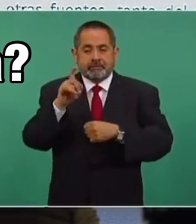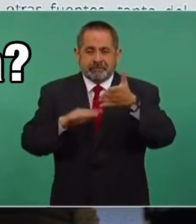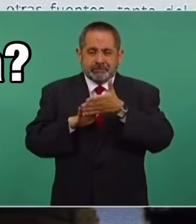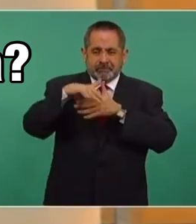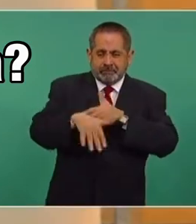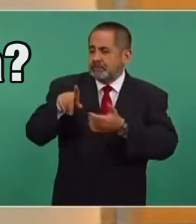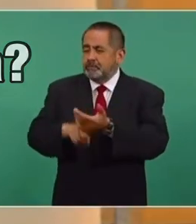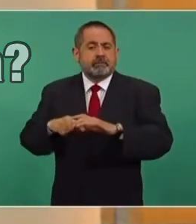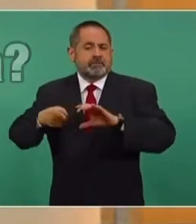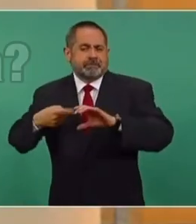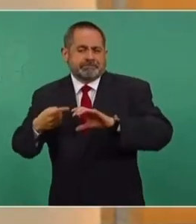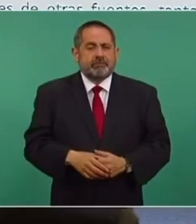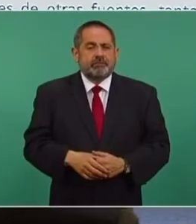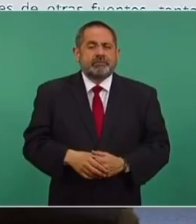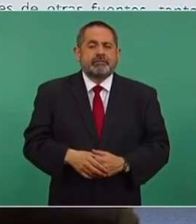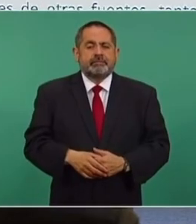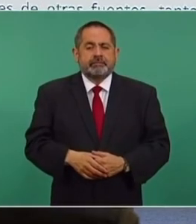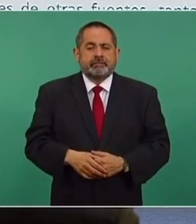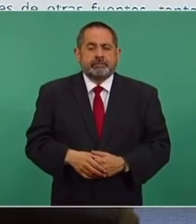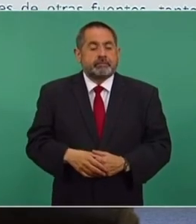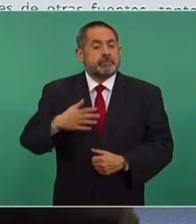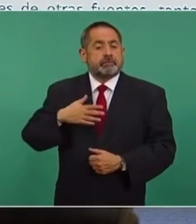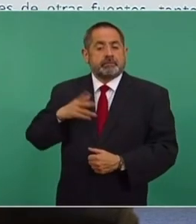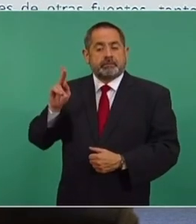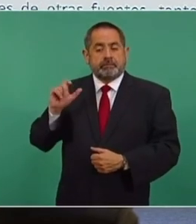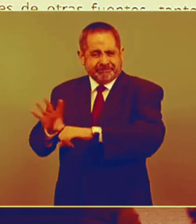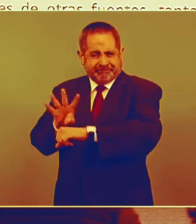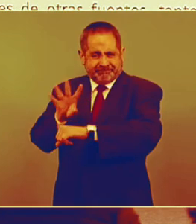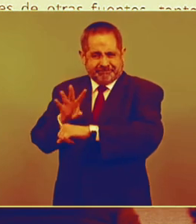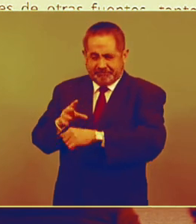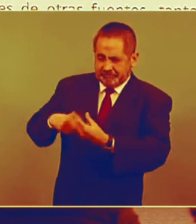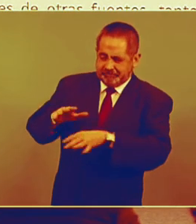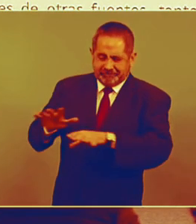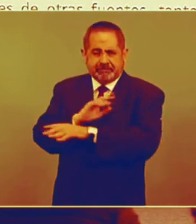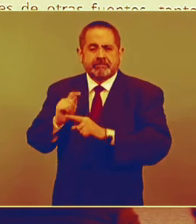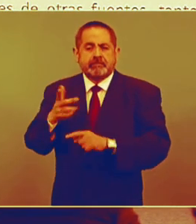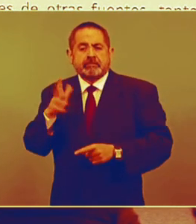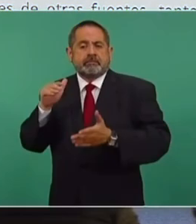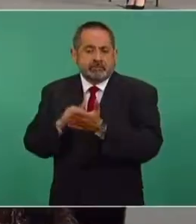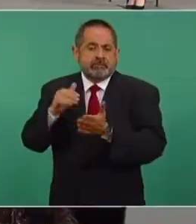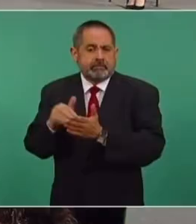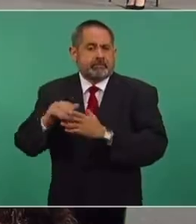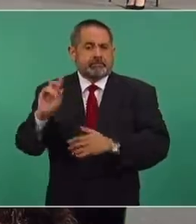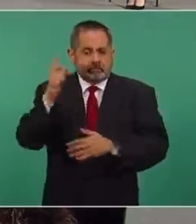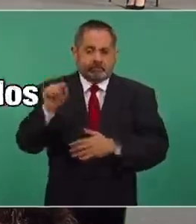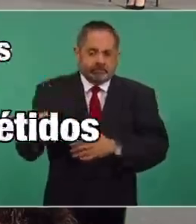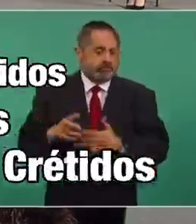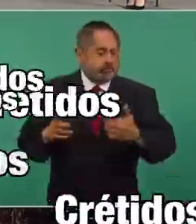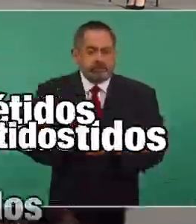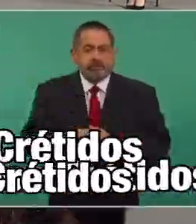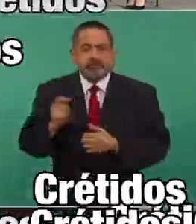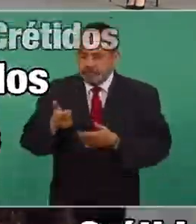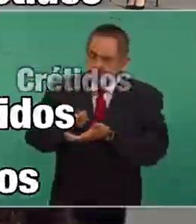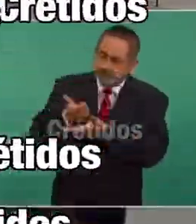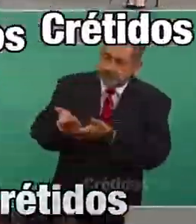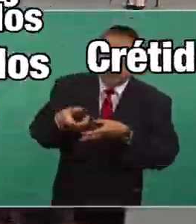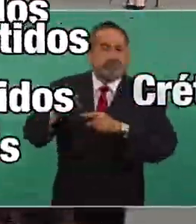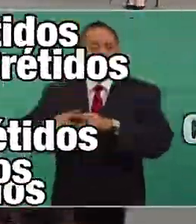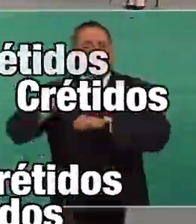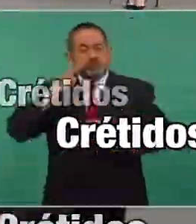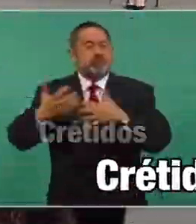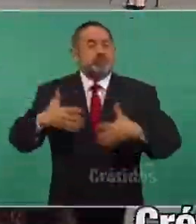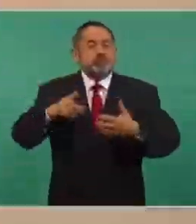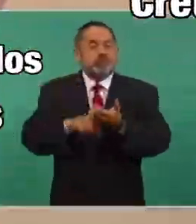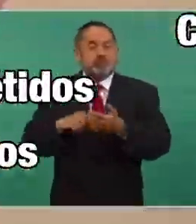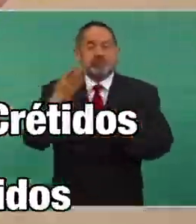hidroeléctricas que tienen hasta 50 años de antigüedad. Es un plan cuya inversión asciende a 10 mil millones de dólares. Y el financiamiento estará a cargo de las